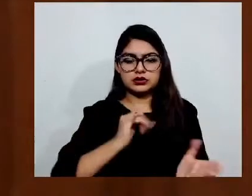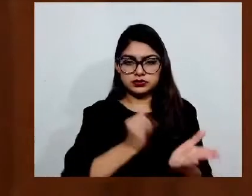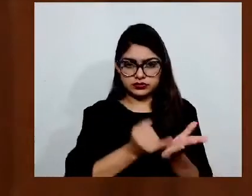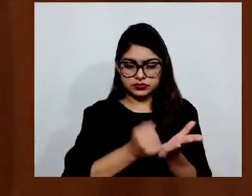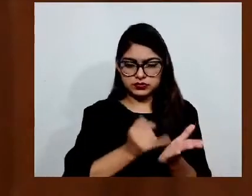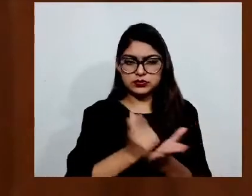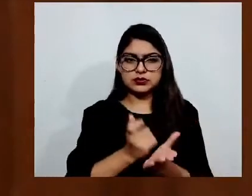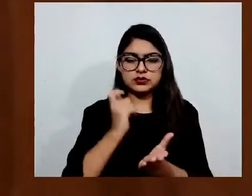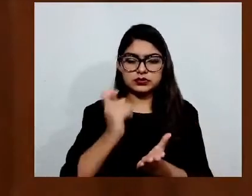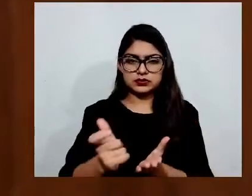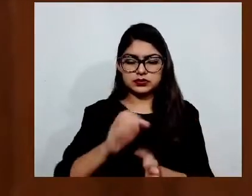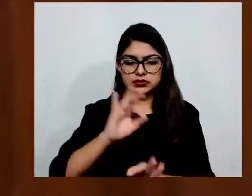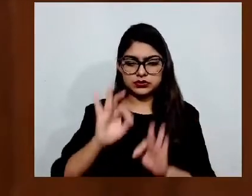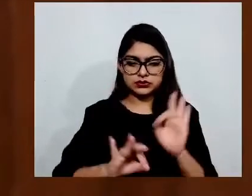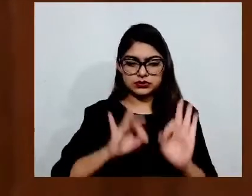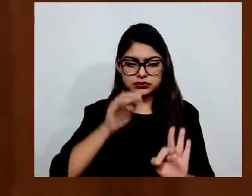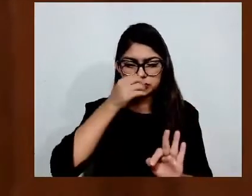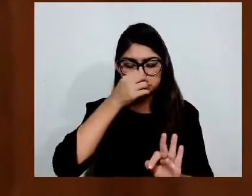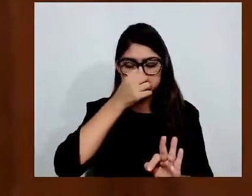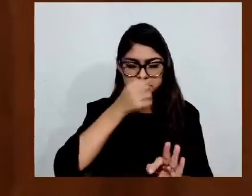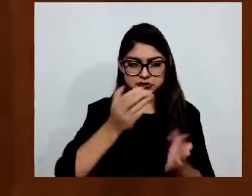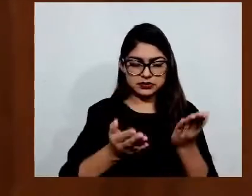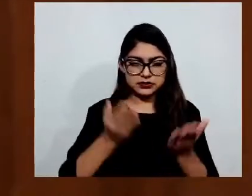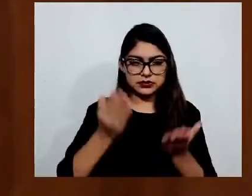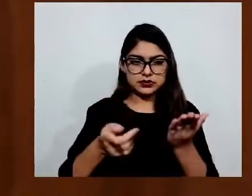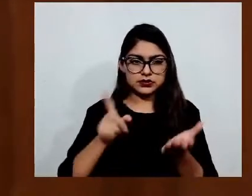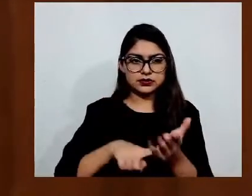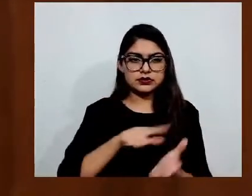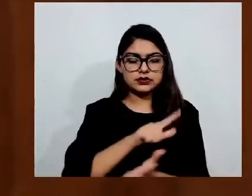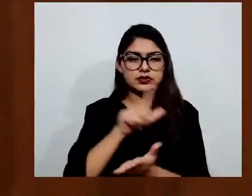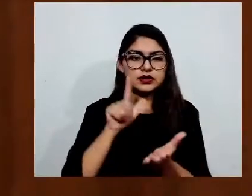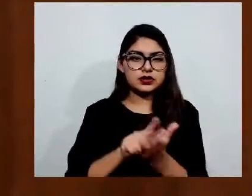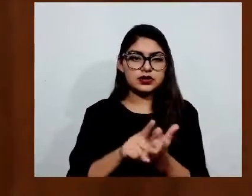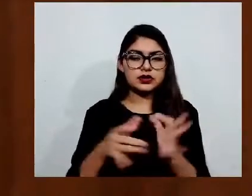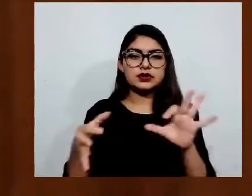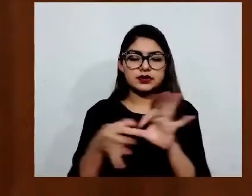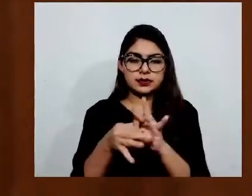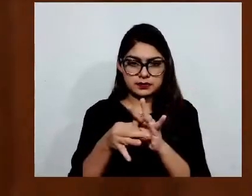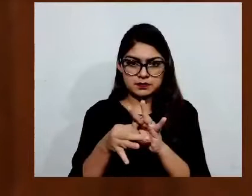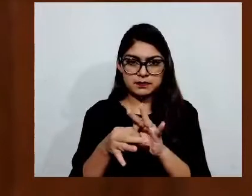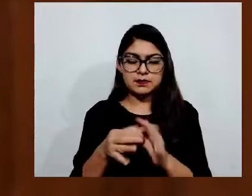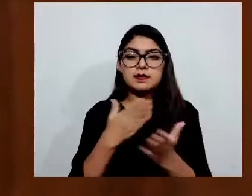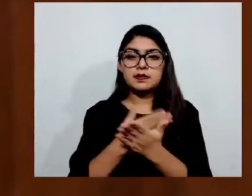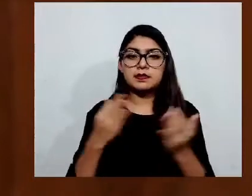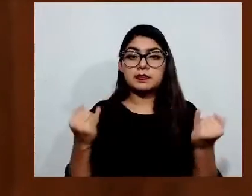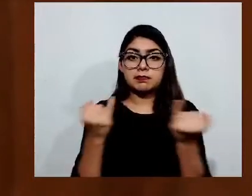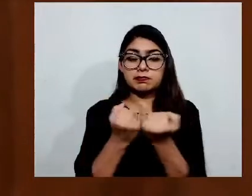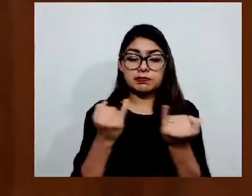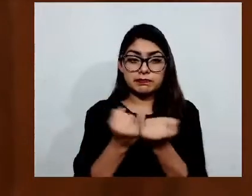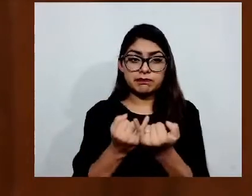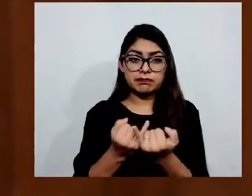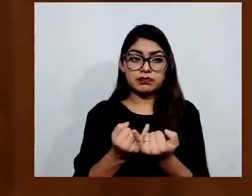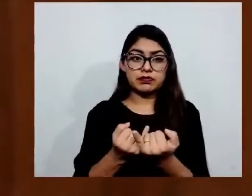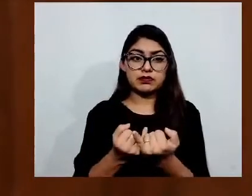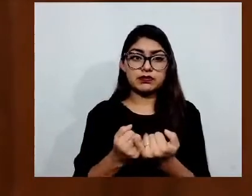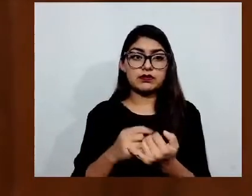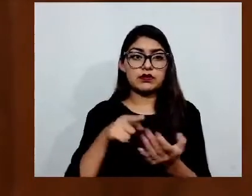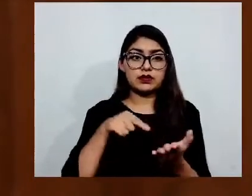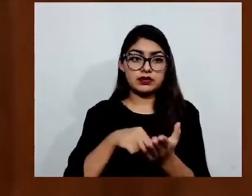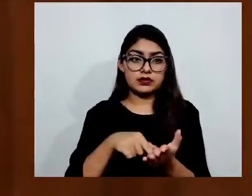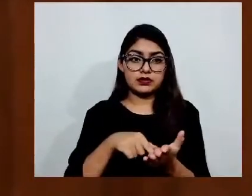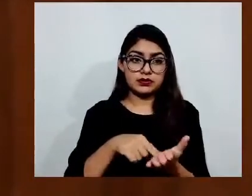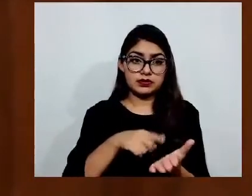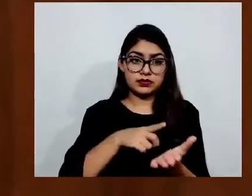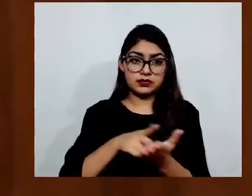dispongan las leyes de la materia. De igual forma, es explorado derecho en el ámbito jurídico mexicano y de